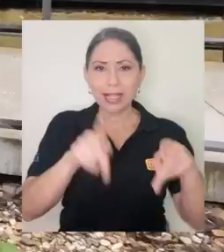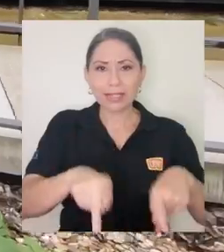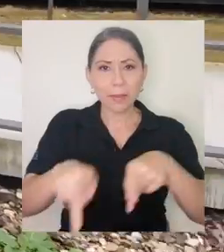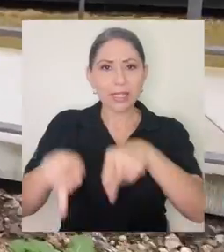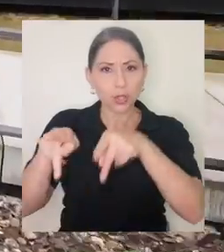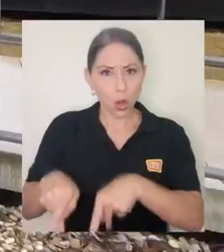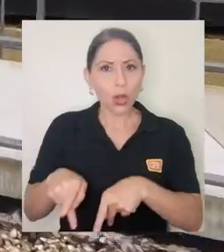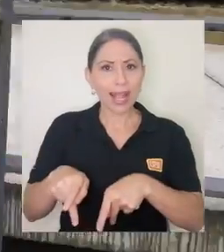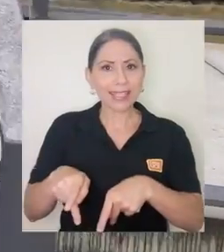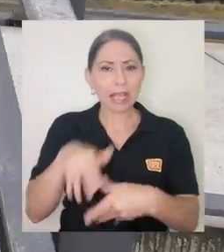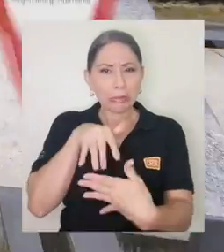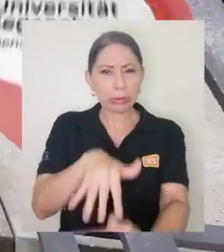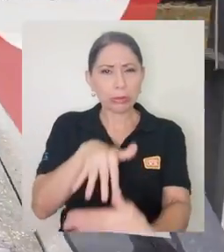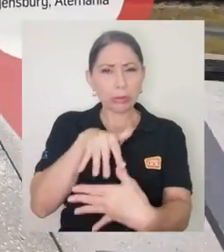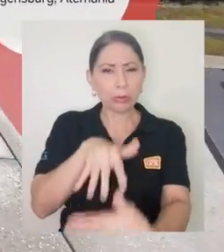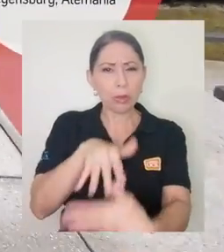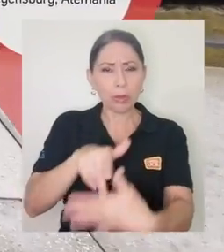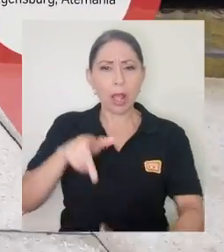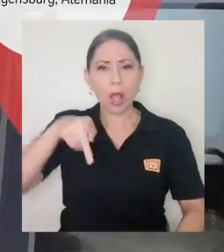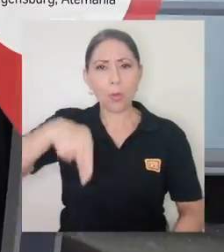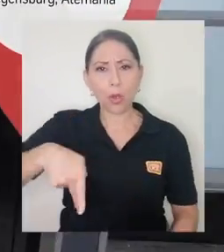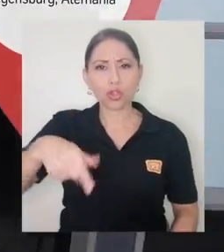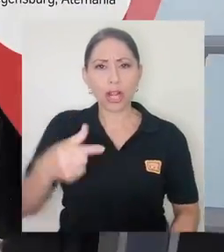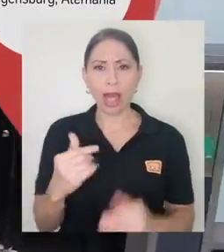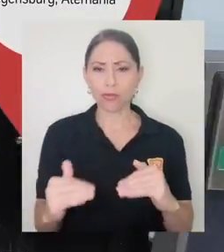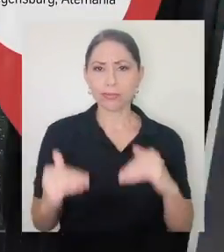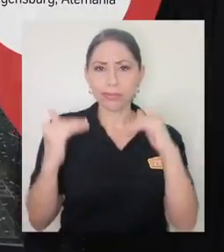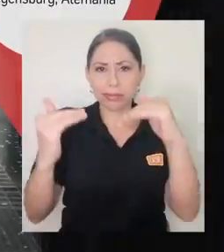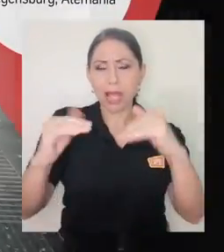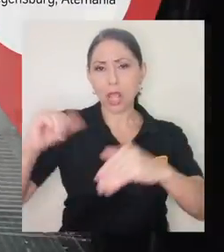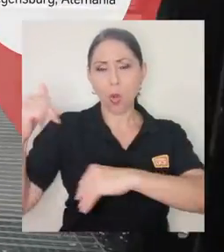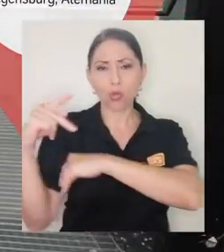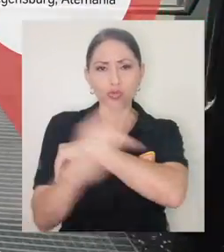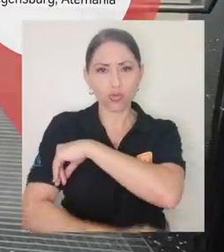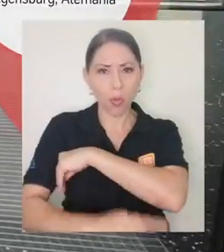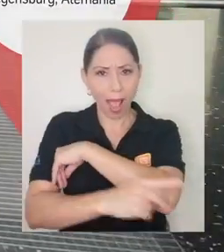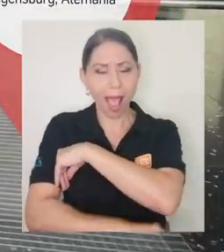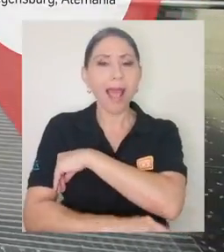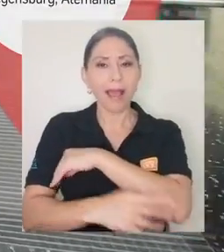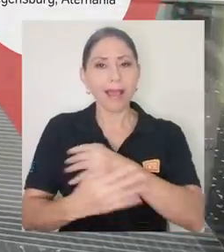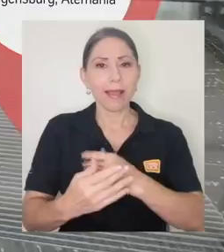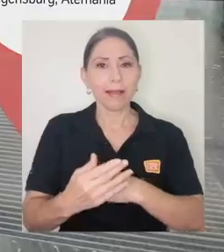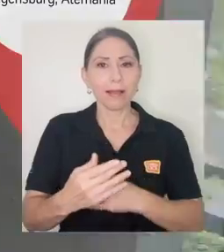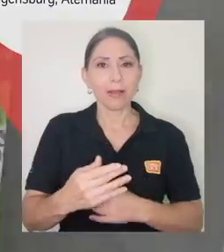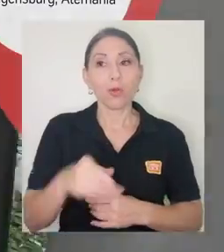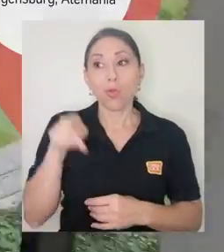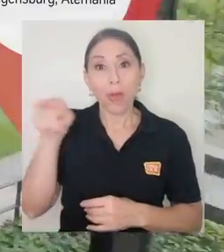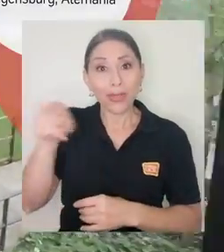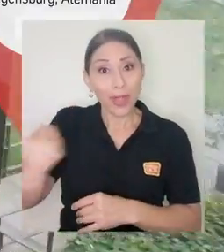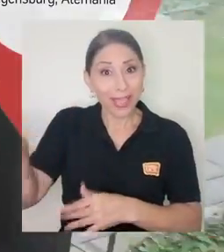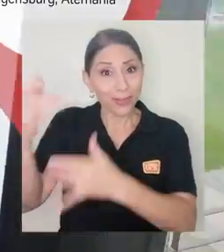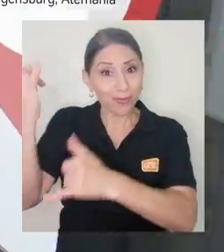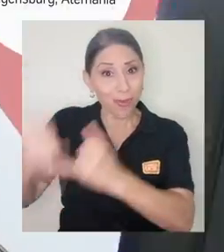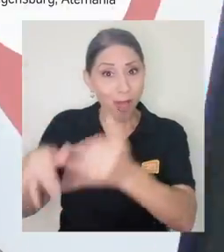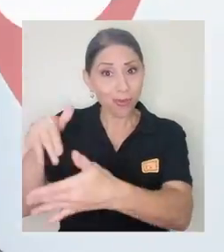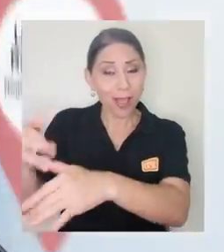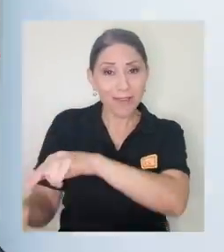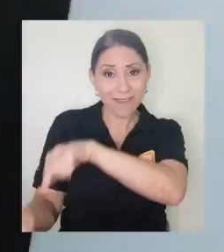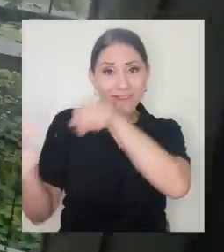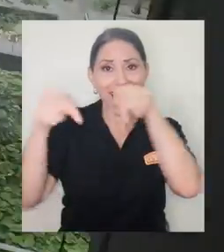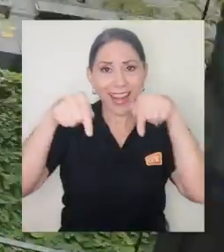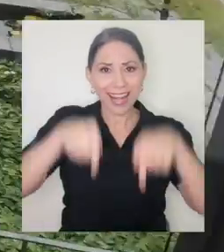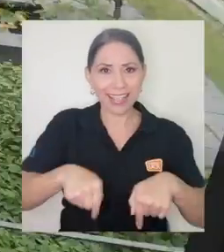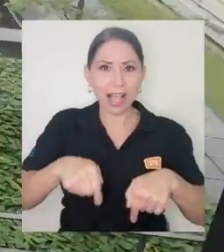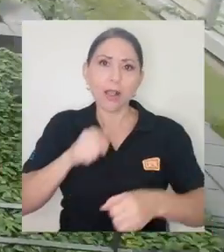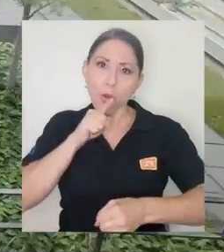haciendo sus posgrados en el exterior, entonces ellos, claro, cuando regresan, pues el compromiso